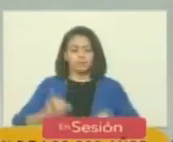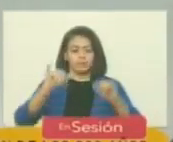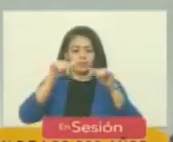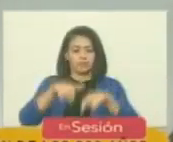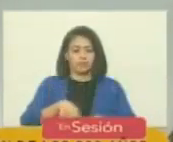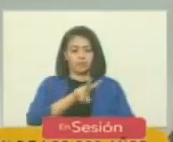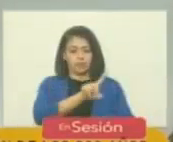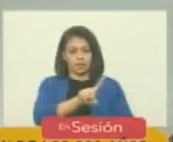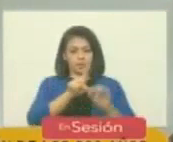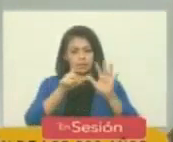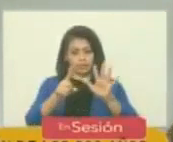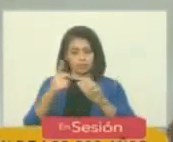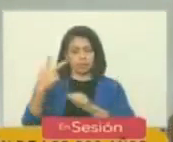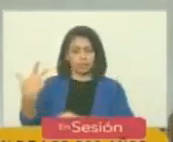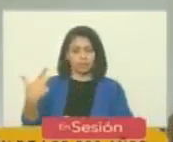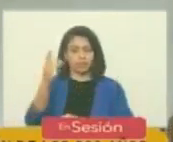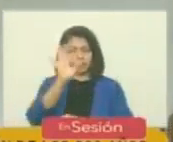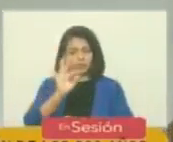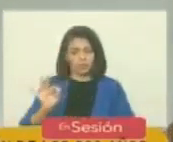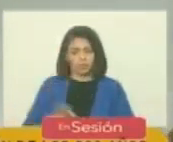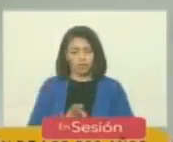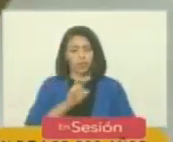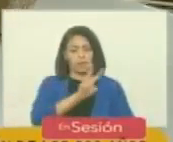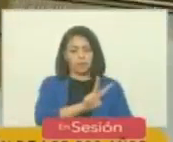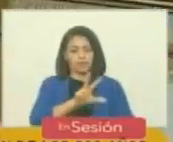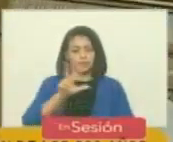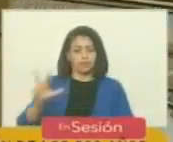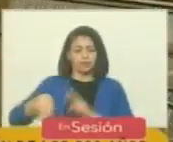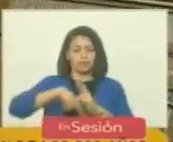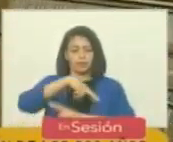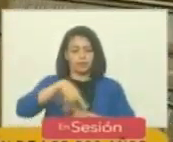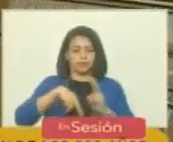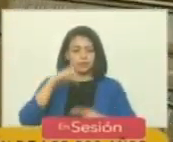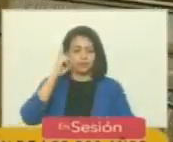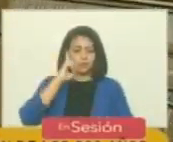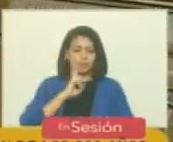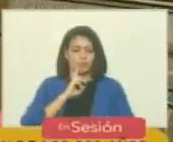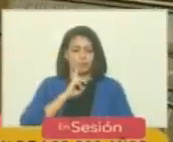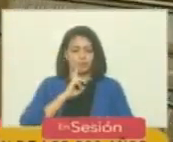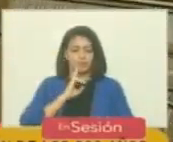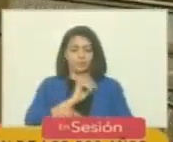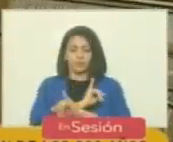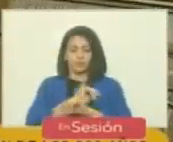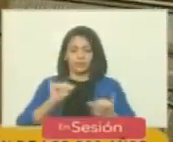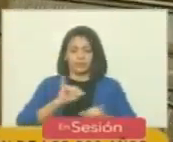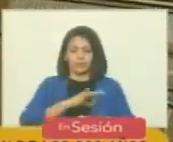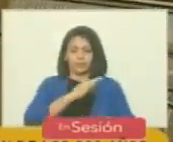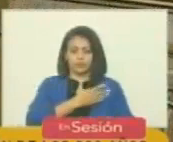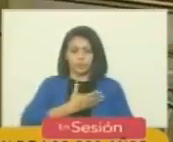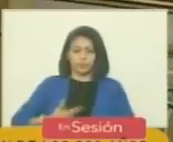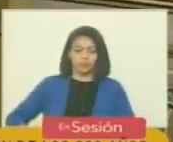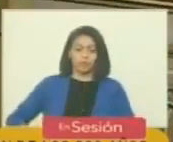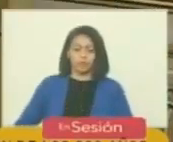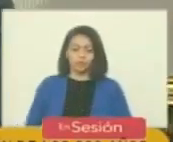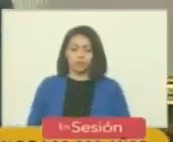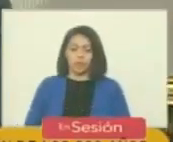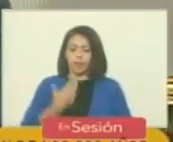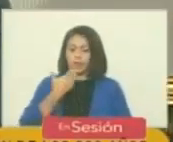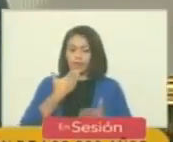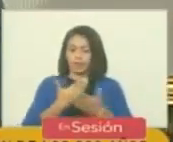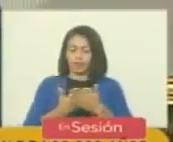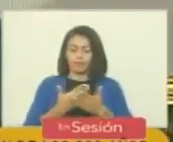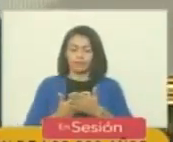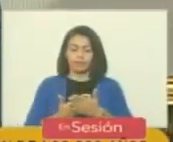163 de la federación y 23 de la revolución bolivariana es todo señor presidente gracias